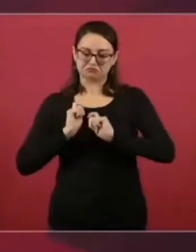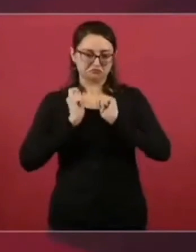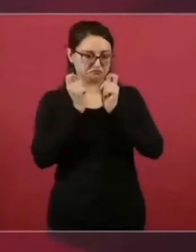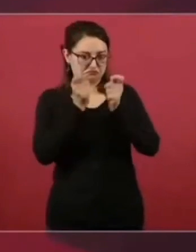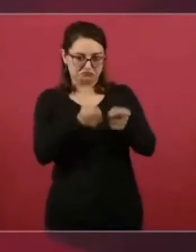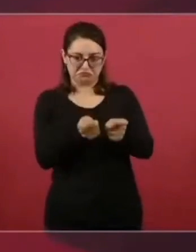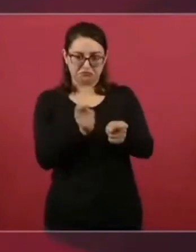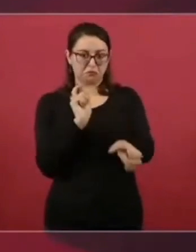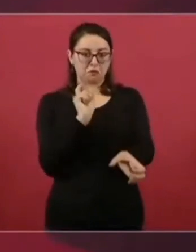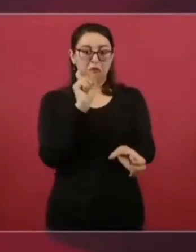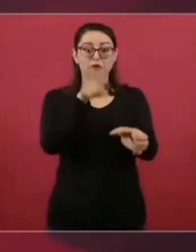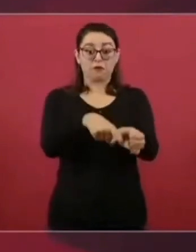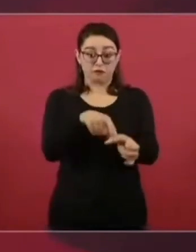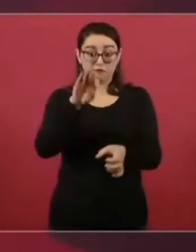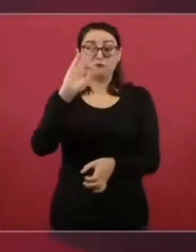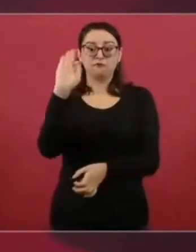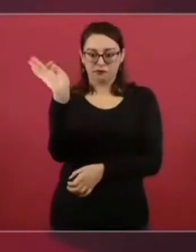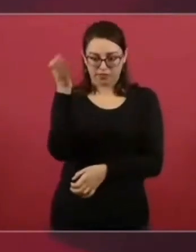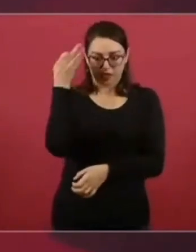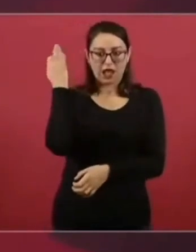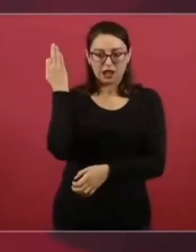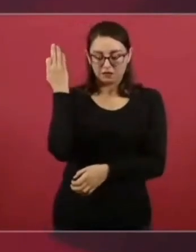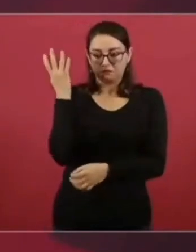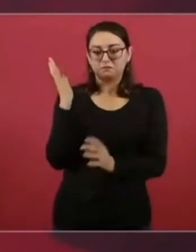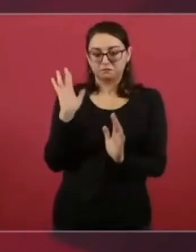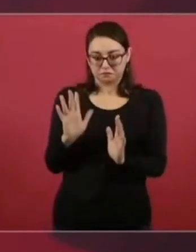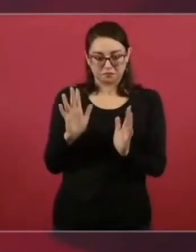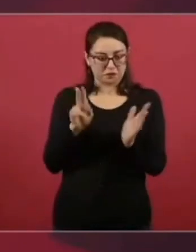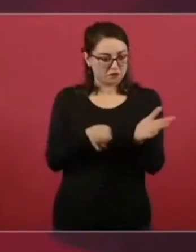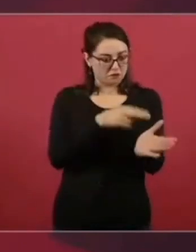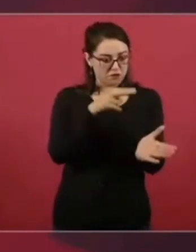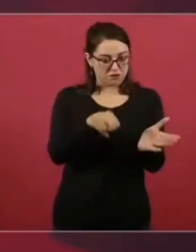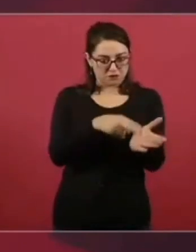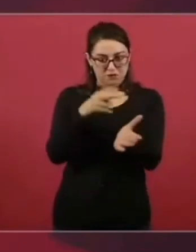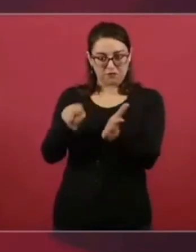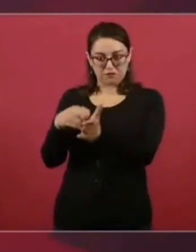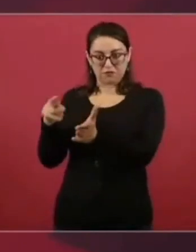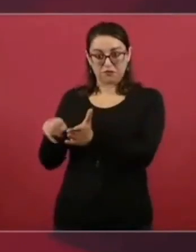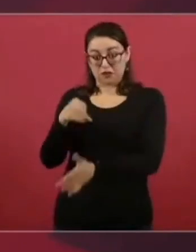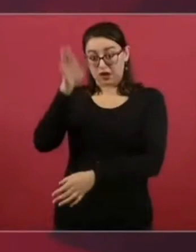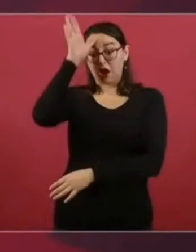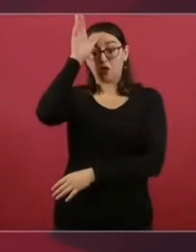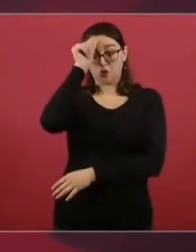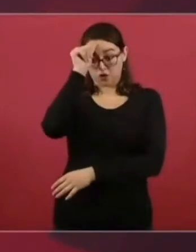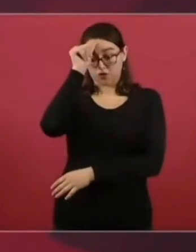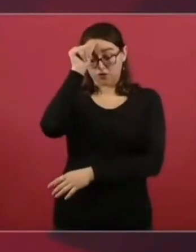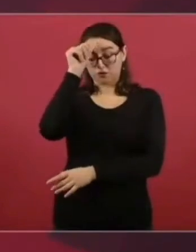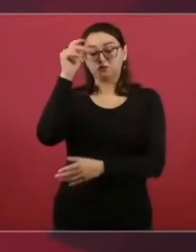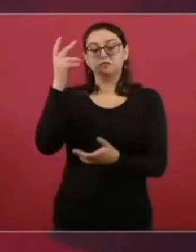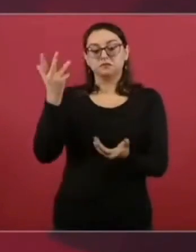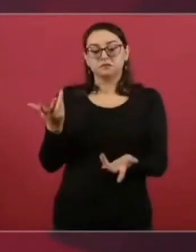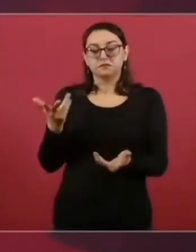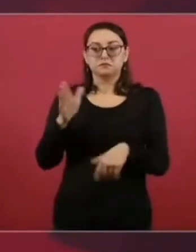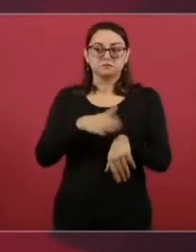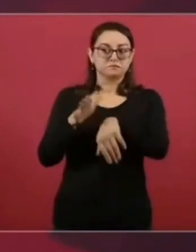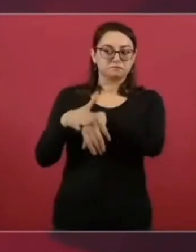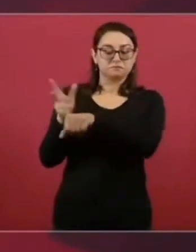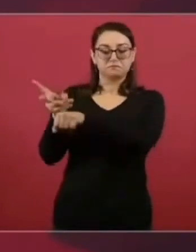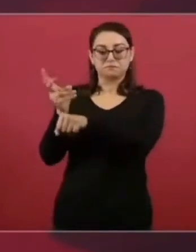los servicios de salud pública. Todo lo que